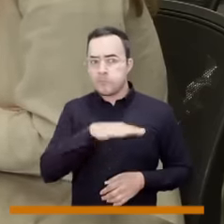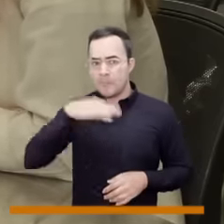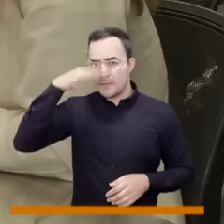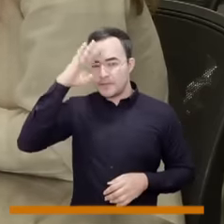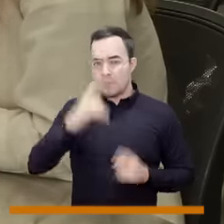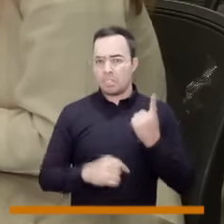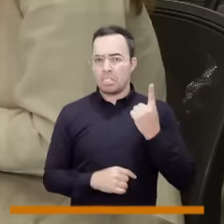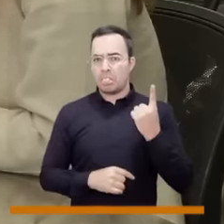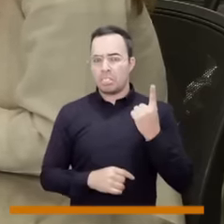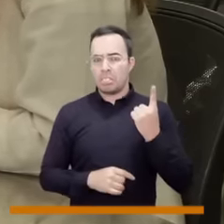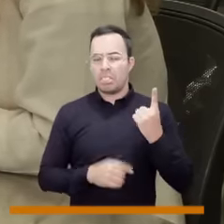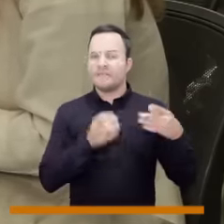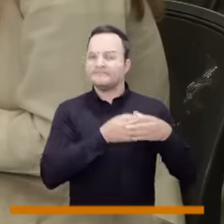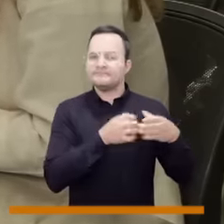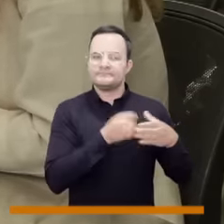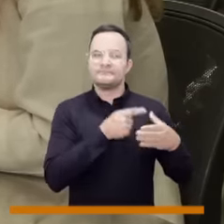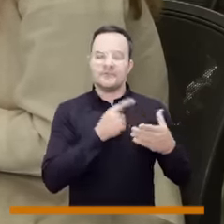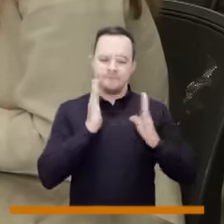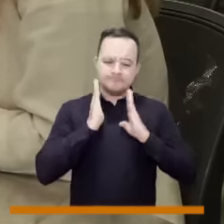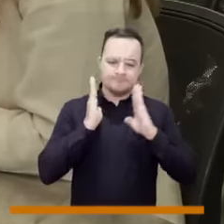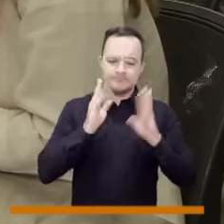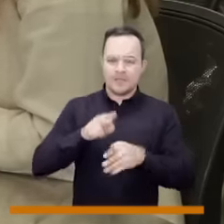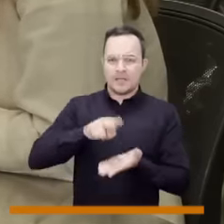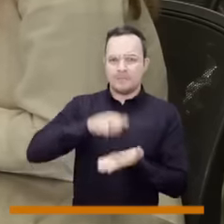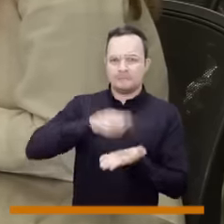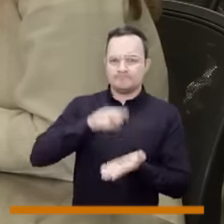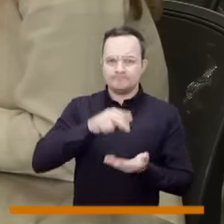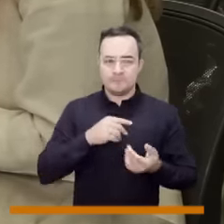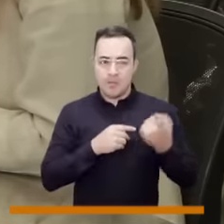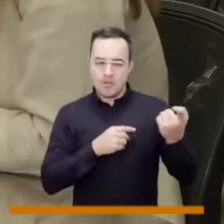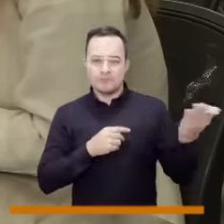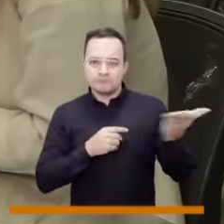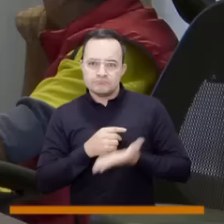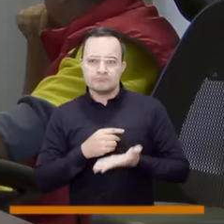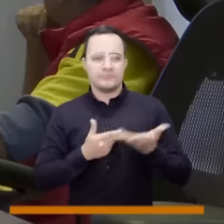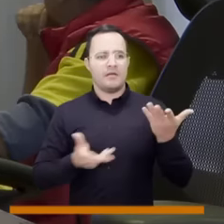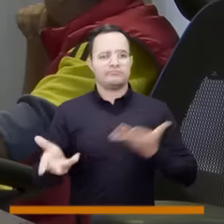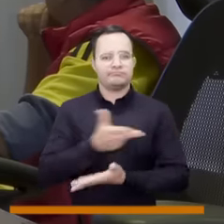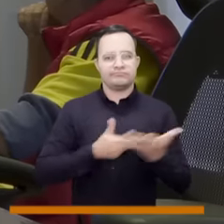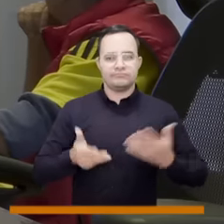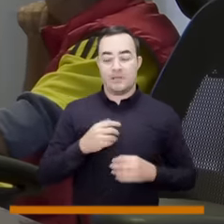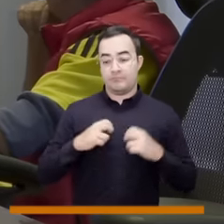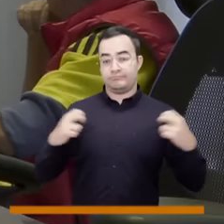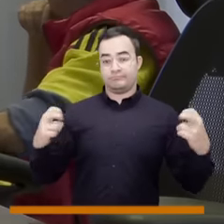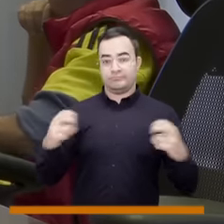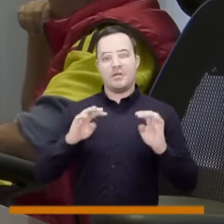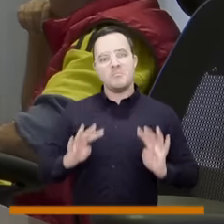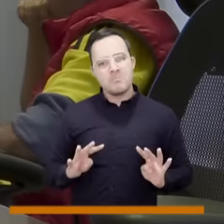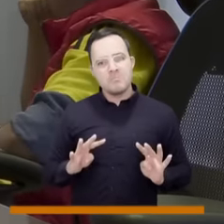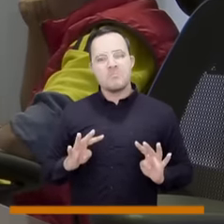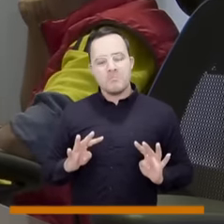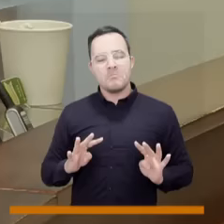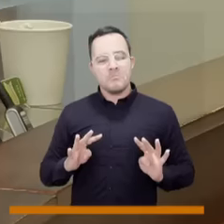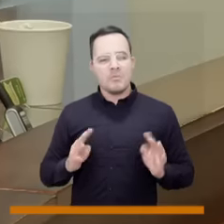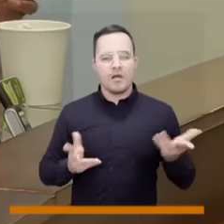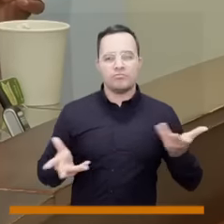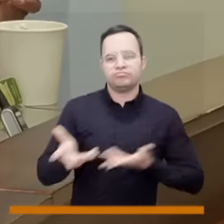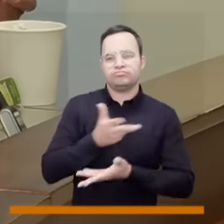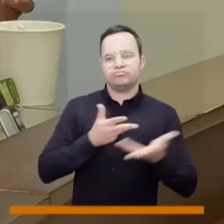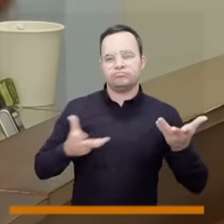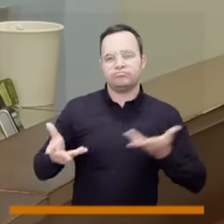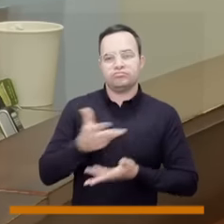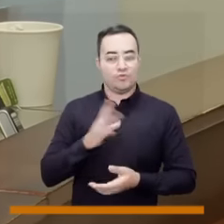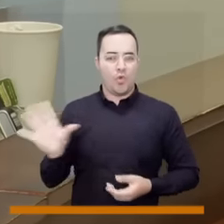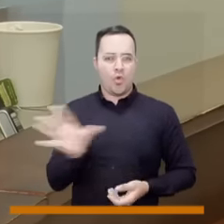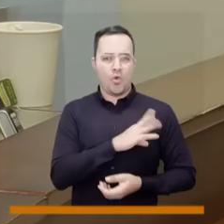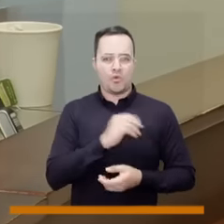importante que es la única que tenemos en Medellín que habla acerca de esta enfermedad y fue algo muy bonito porque todos los compañeros, las